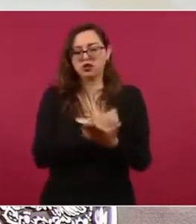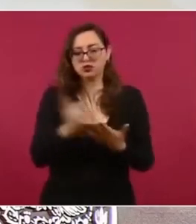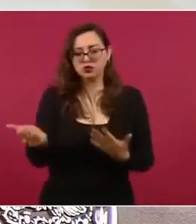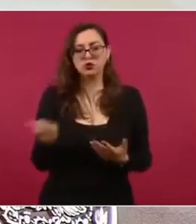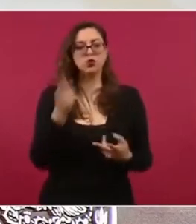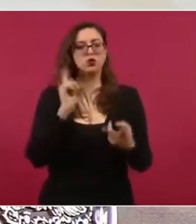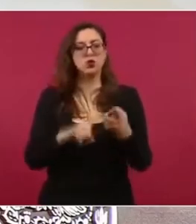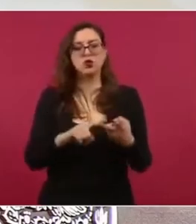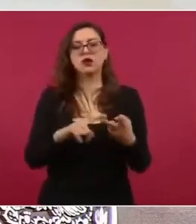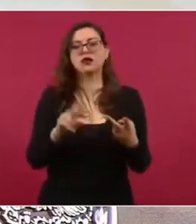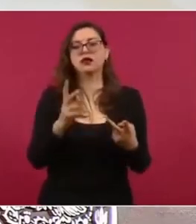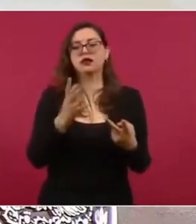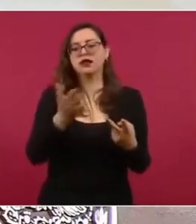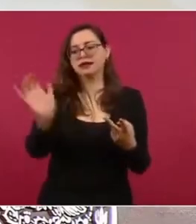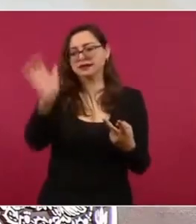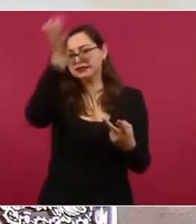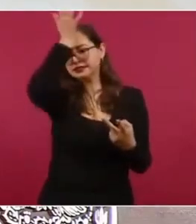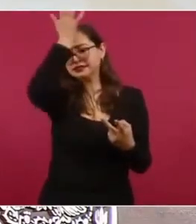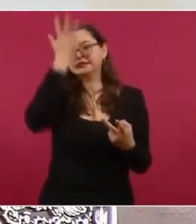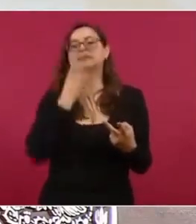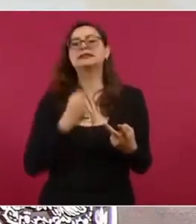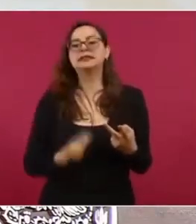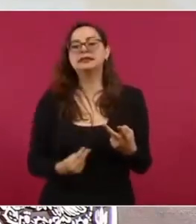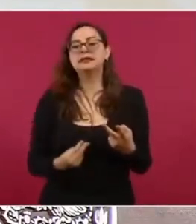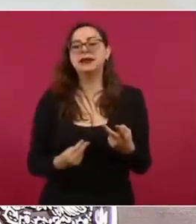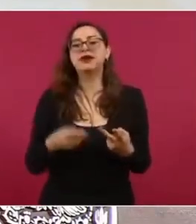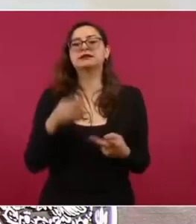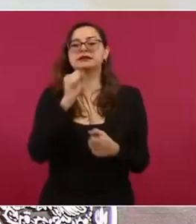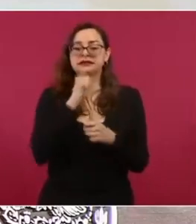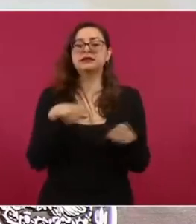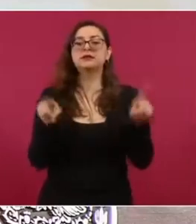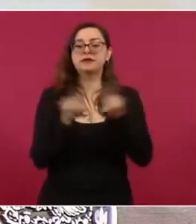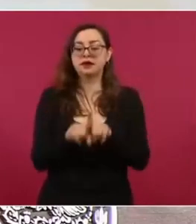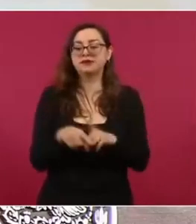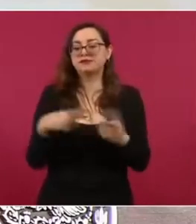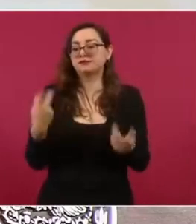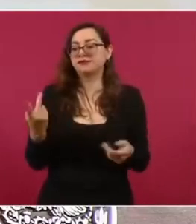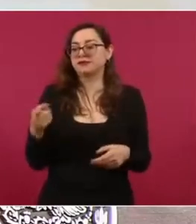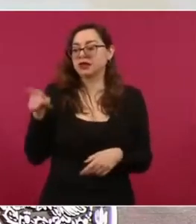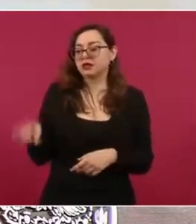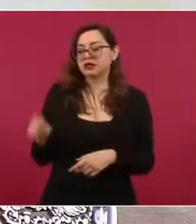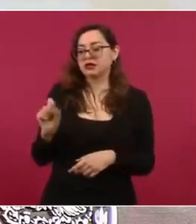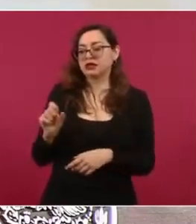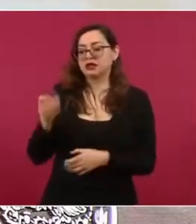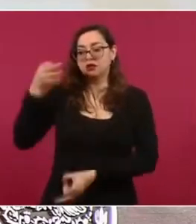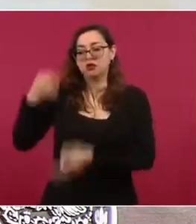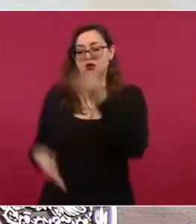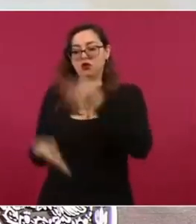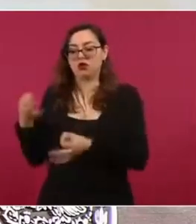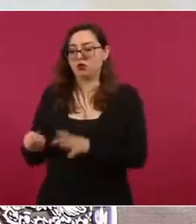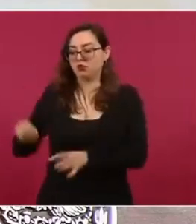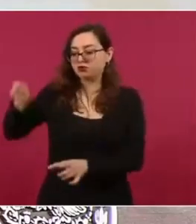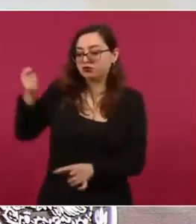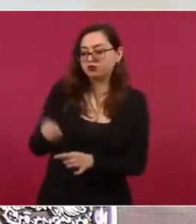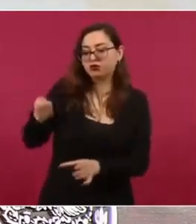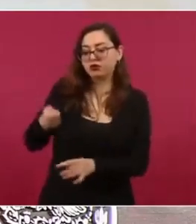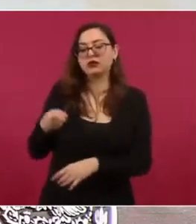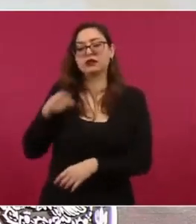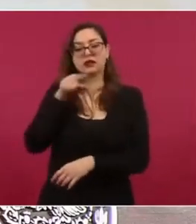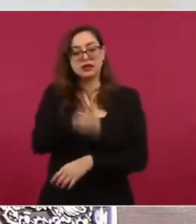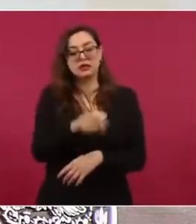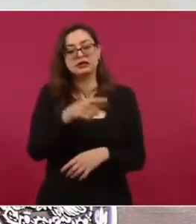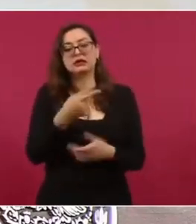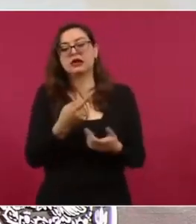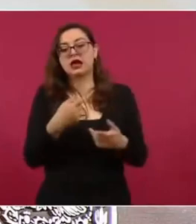hay una sentencia que se tiene que ejecutar en la Corte para regresarle el equipo a una